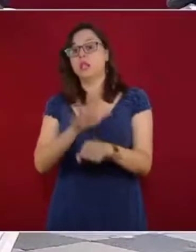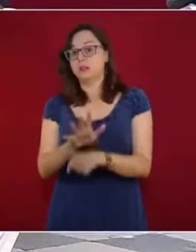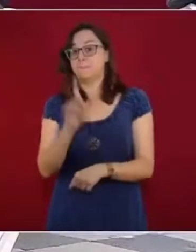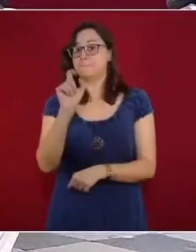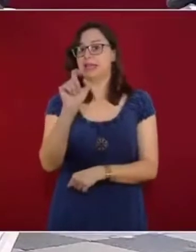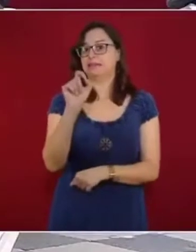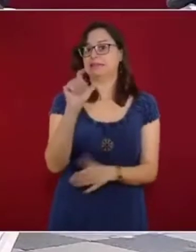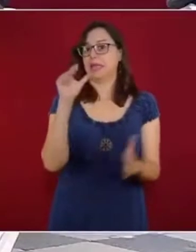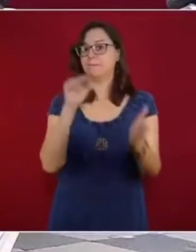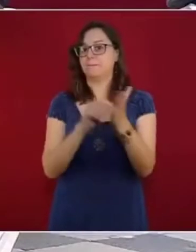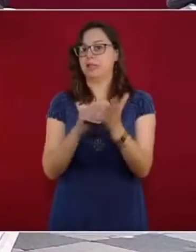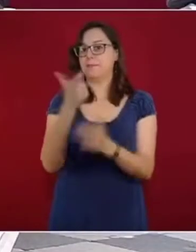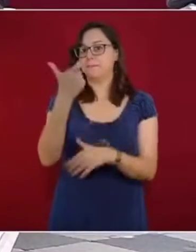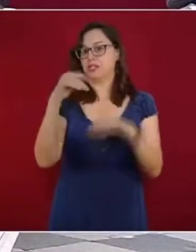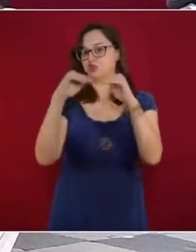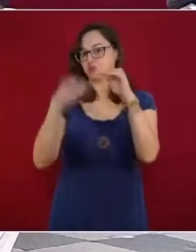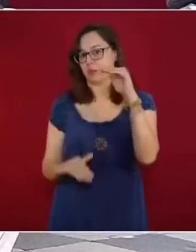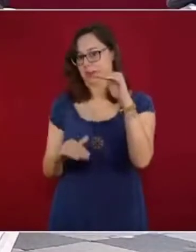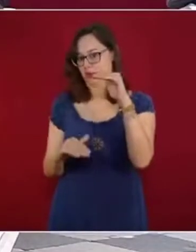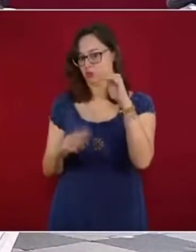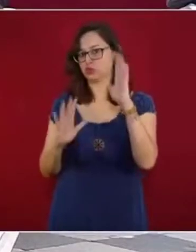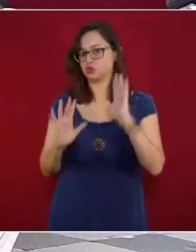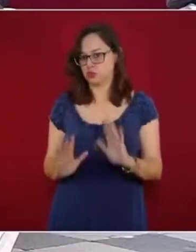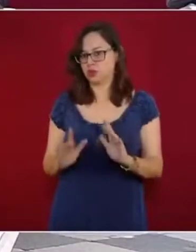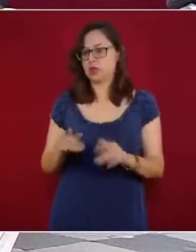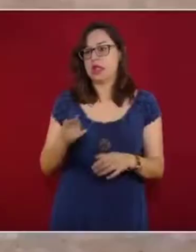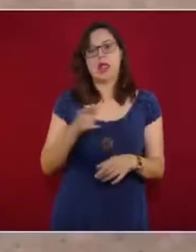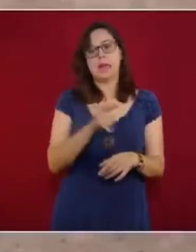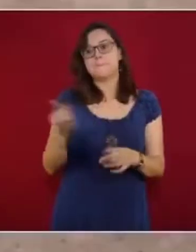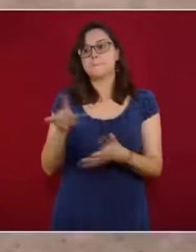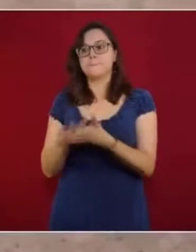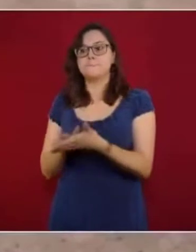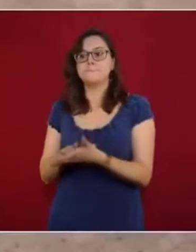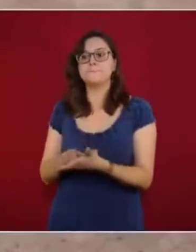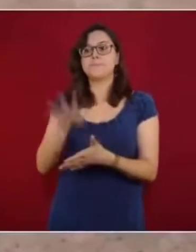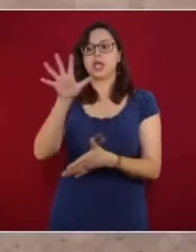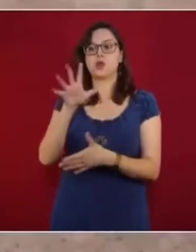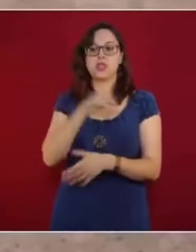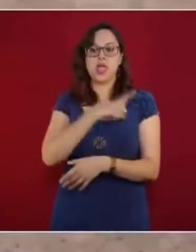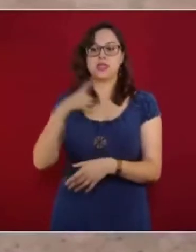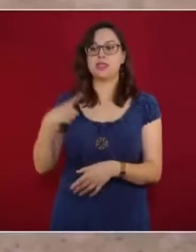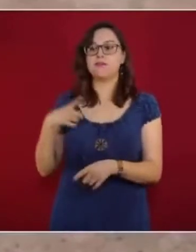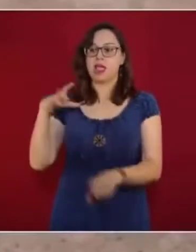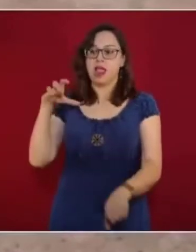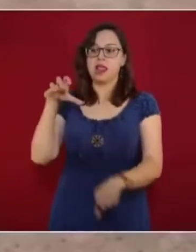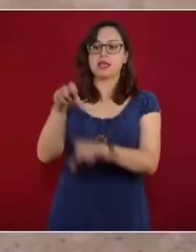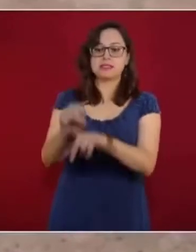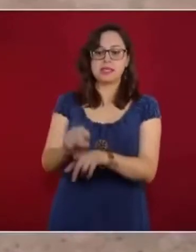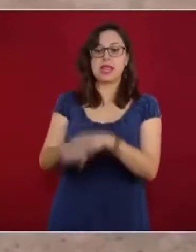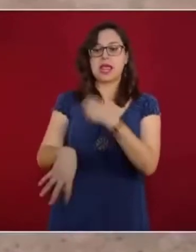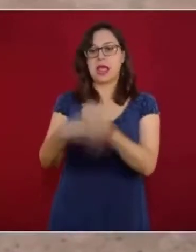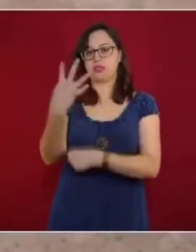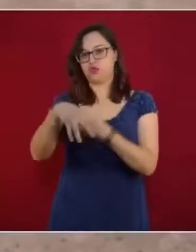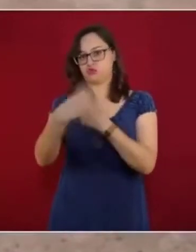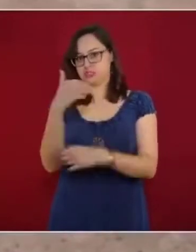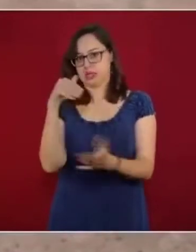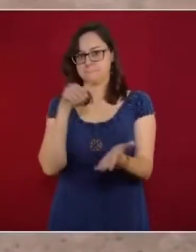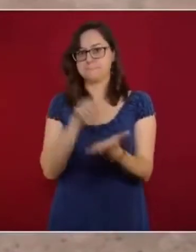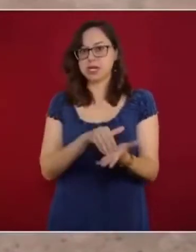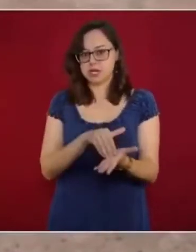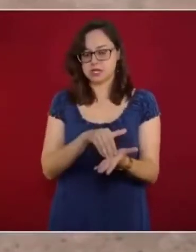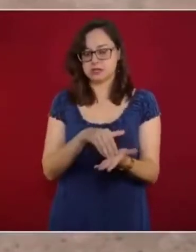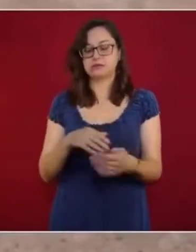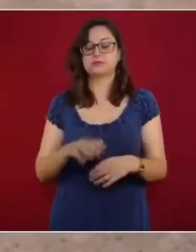perciben, alcanzando un ingreso aproximado de 14 mil 300 pesos mensuales. En promedio, los trabajadores con